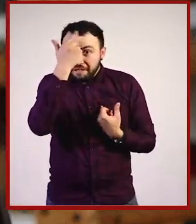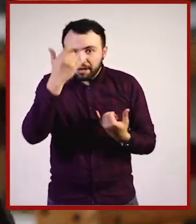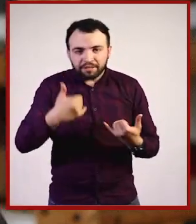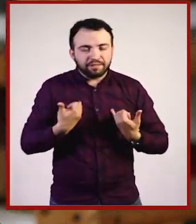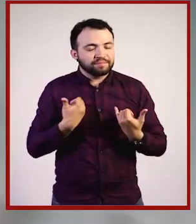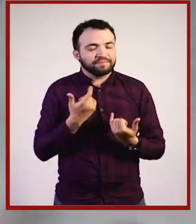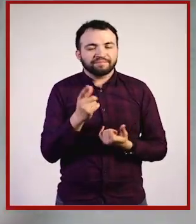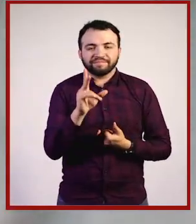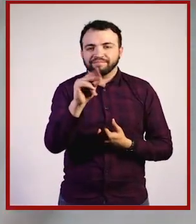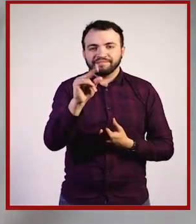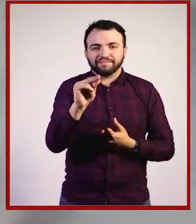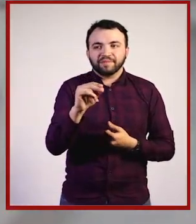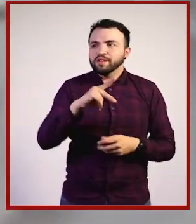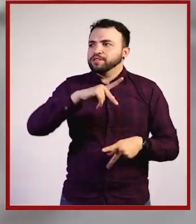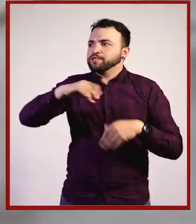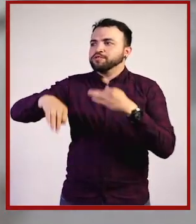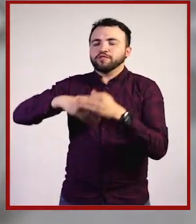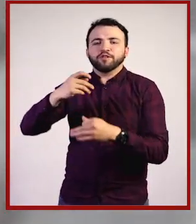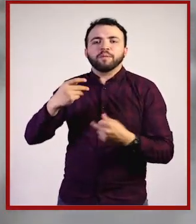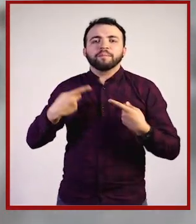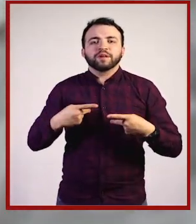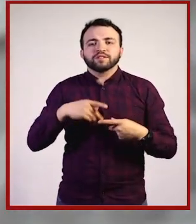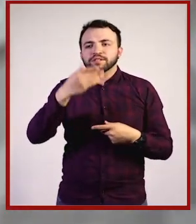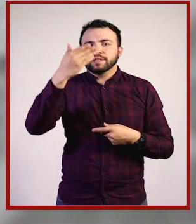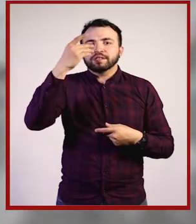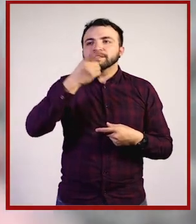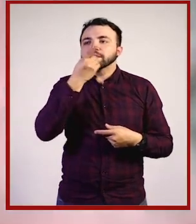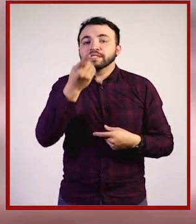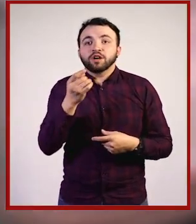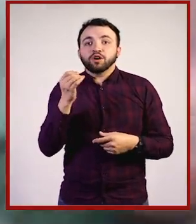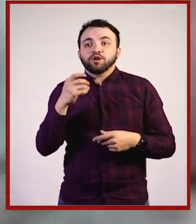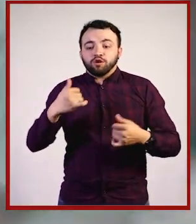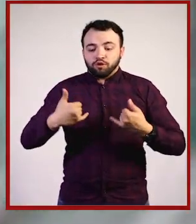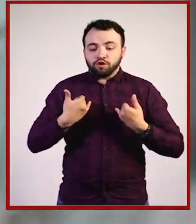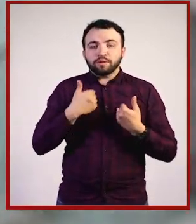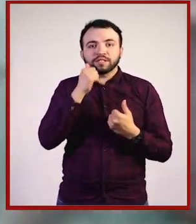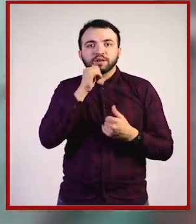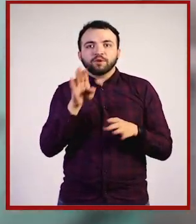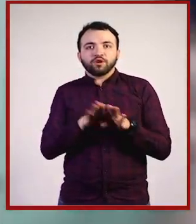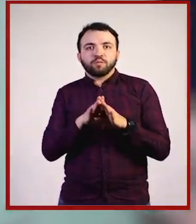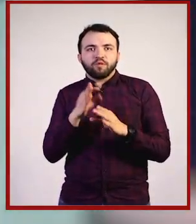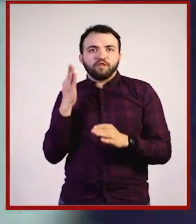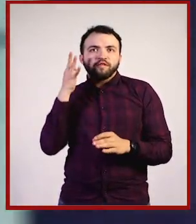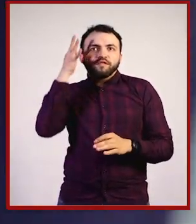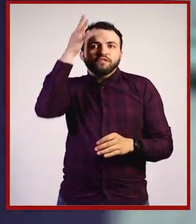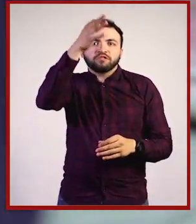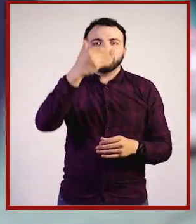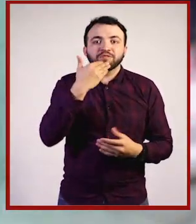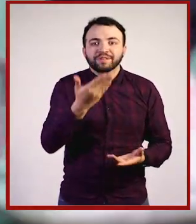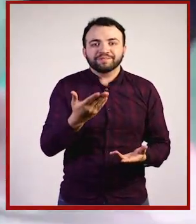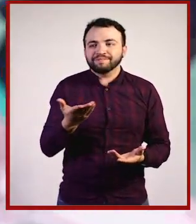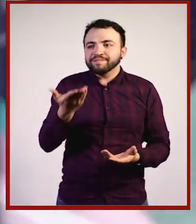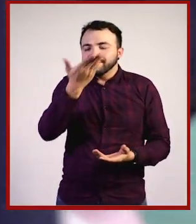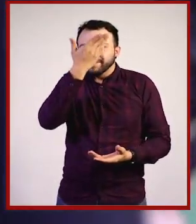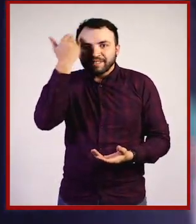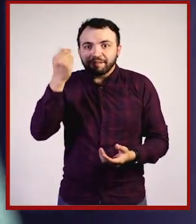el futuro por delante. Sí, pero qué difícil no saber hacia dónde vas, cometes un error y puedes arruinar tu vida.